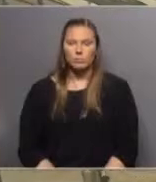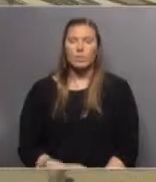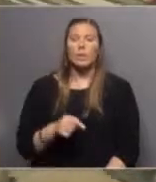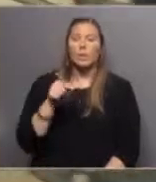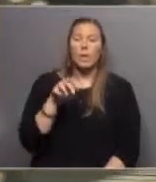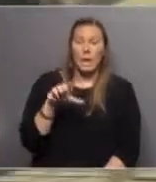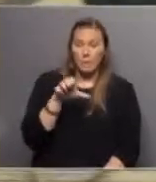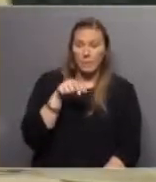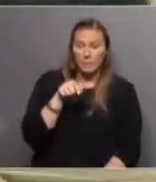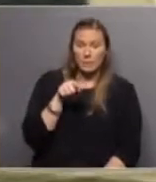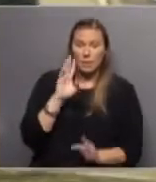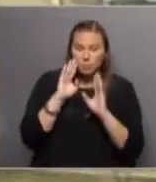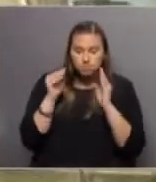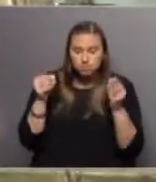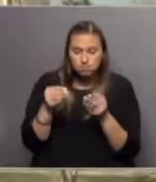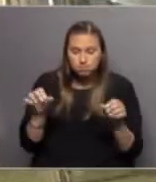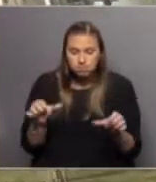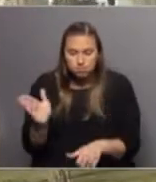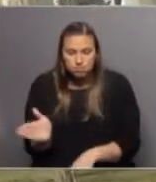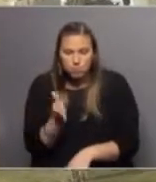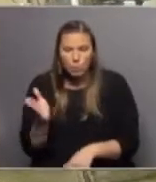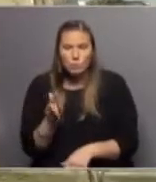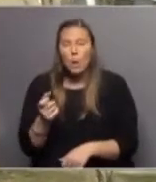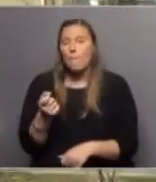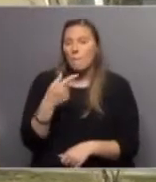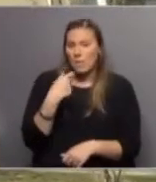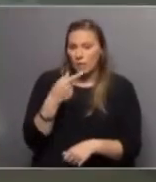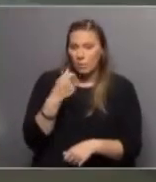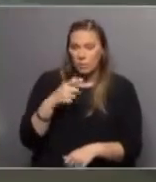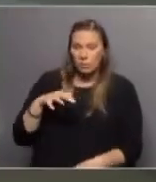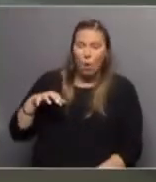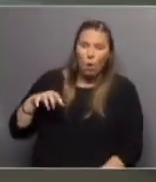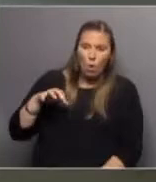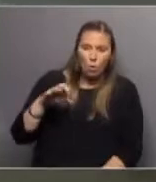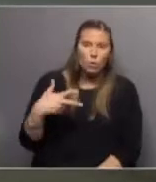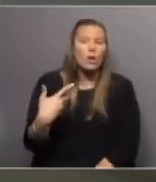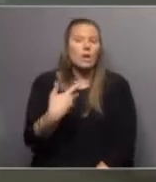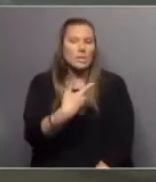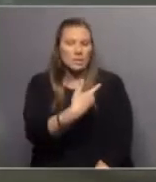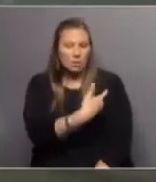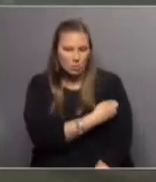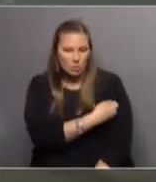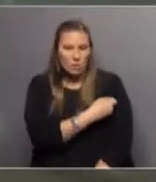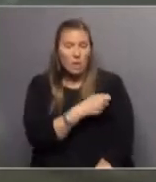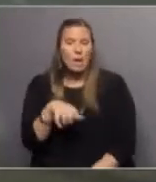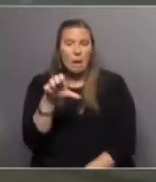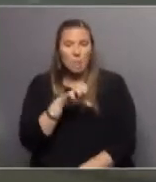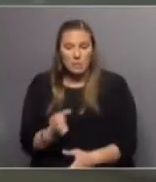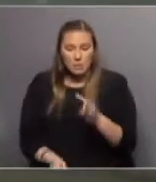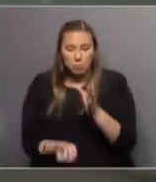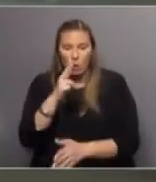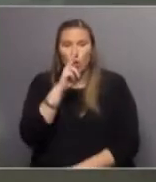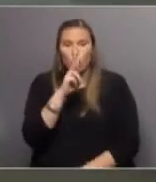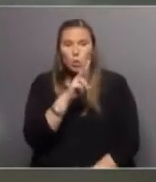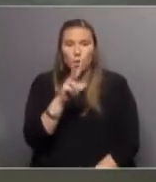Irochem se dedica a la fabricación de medicamentos oncológicos inyectables. Es una empresa que nació en el año 2000